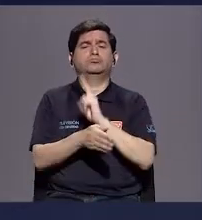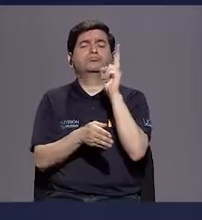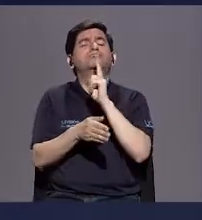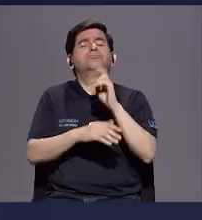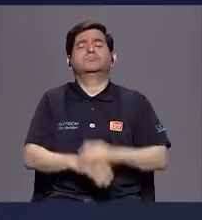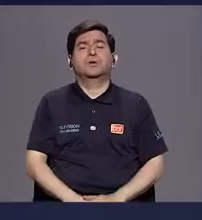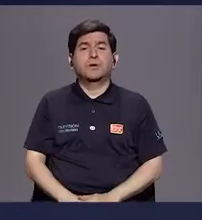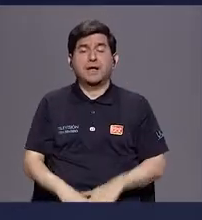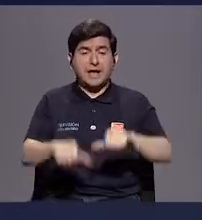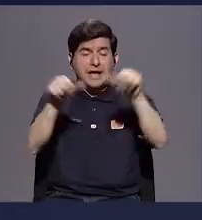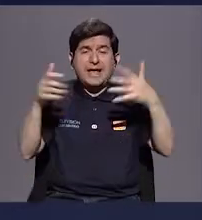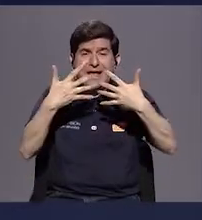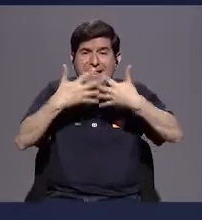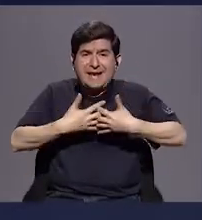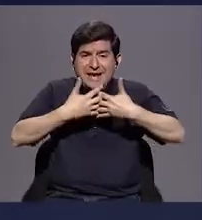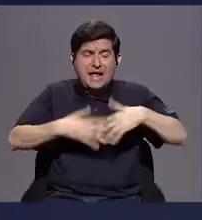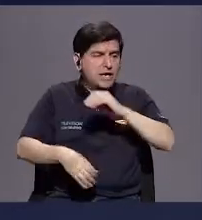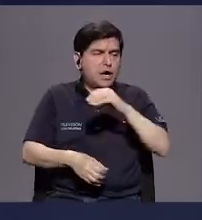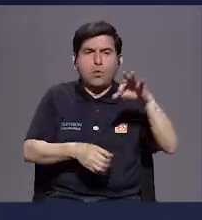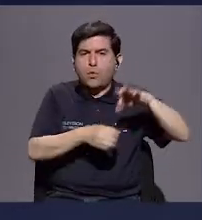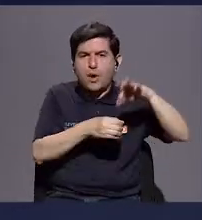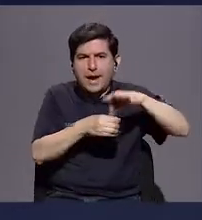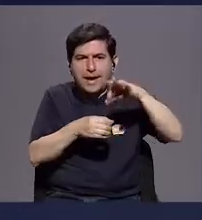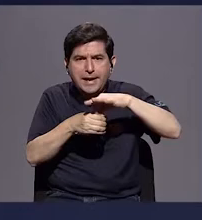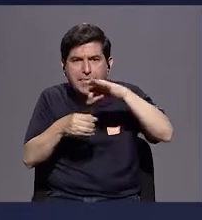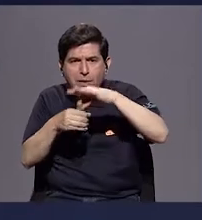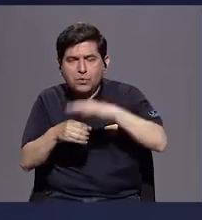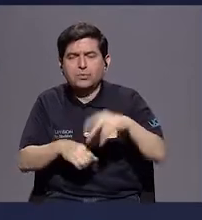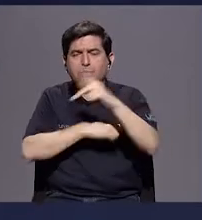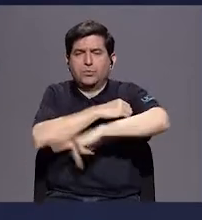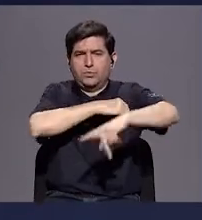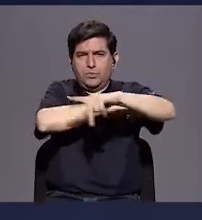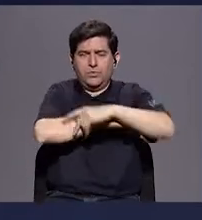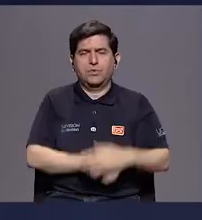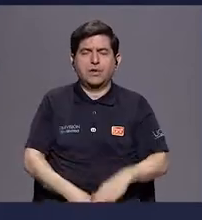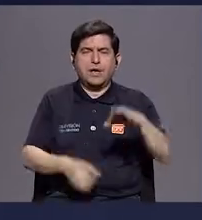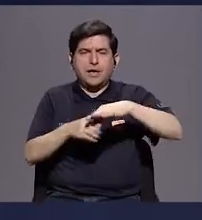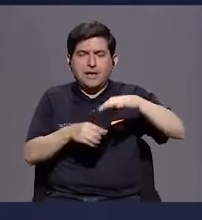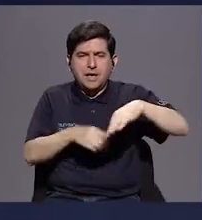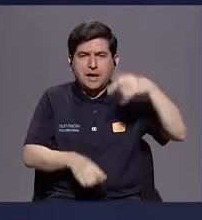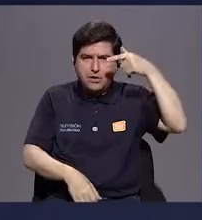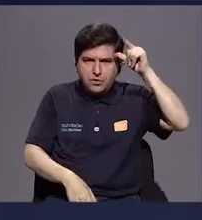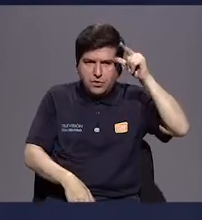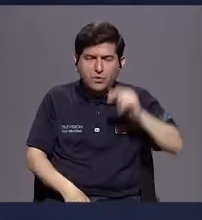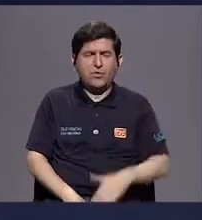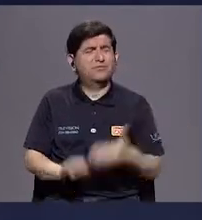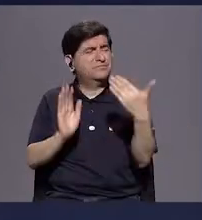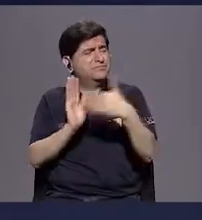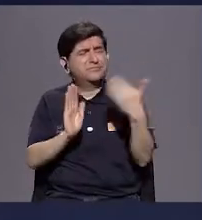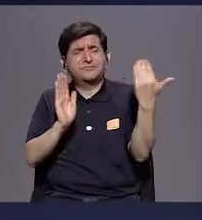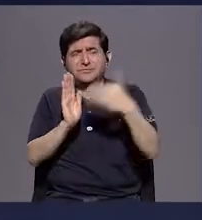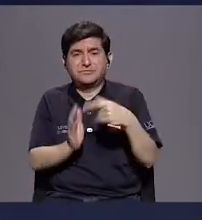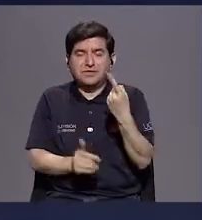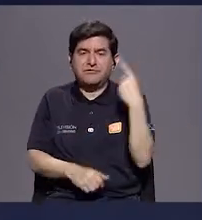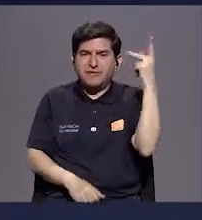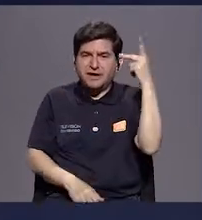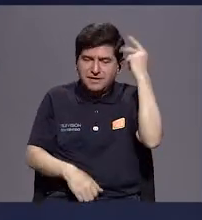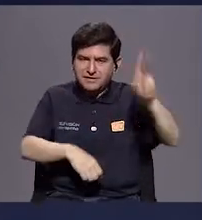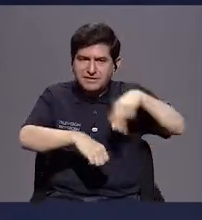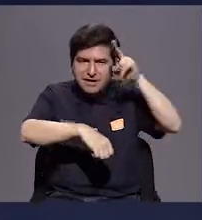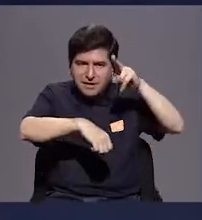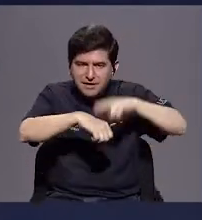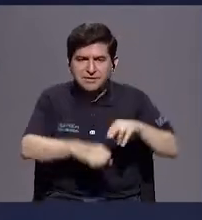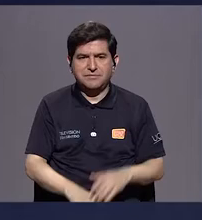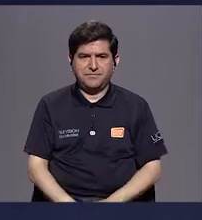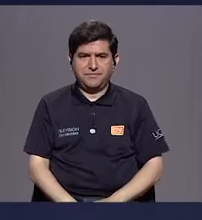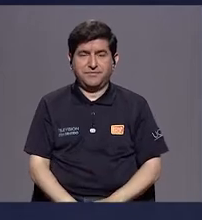industrial o en el sector agricultura de nuestro país, agropecuario, que realmente ha sido tan golpeado a falta de políticas nacionales,